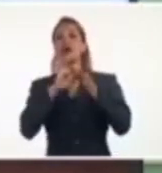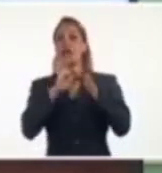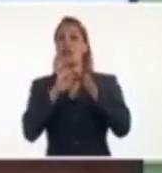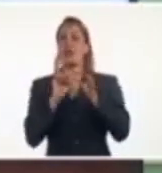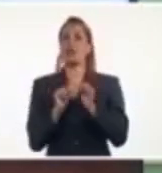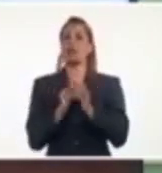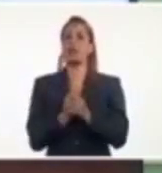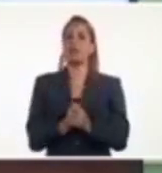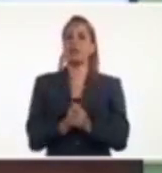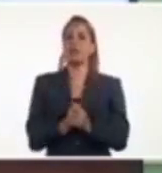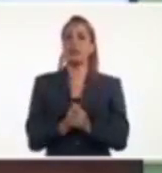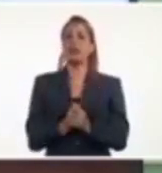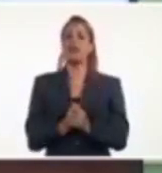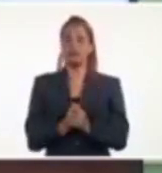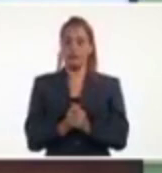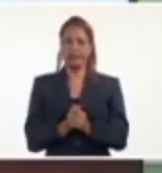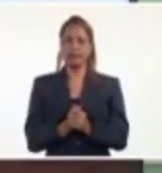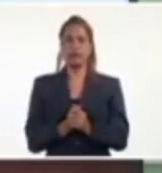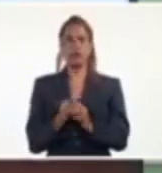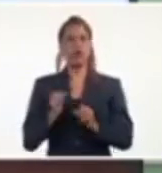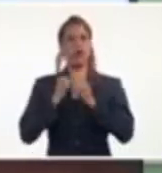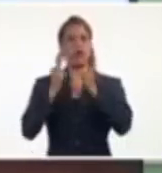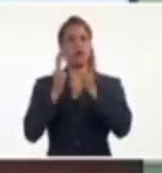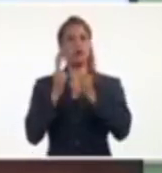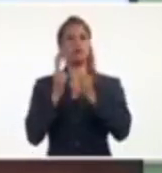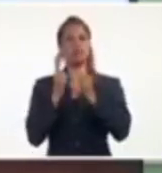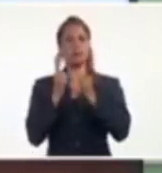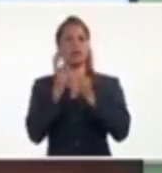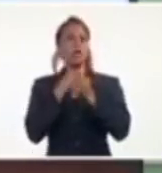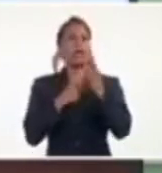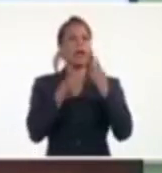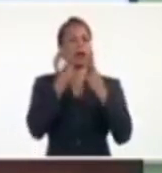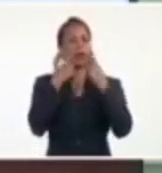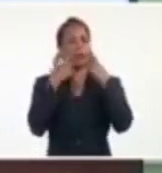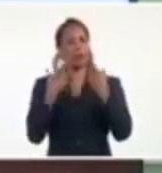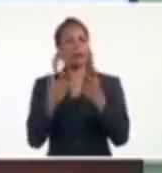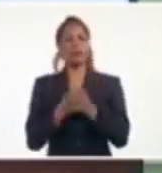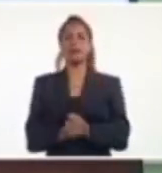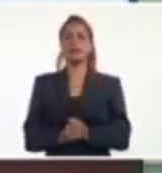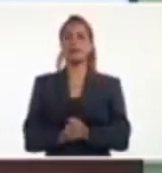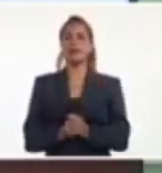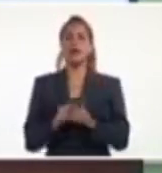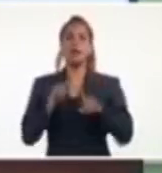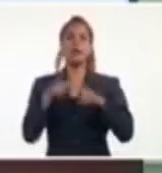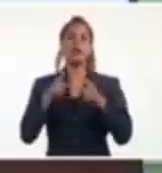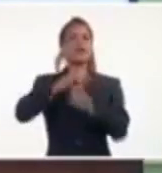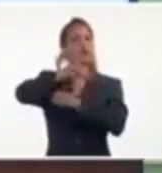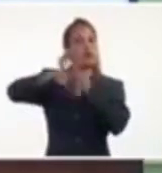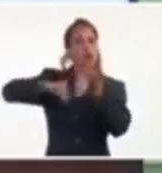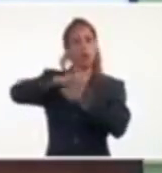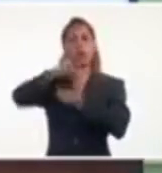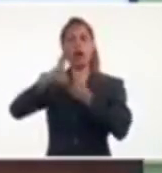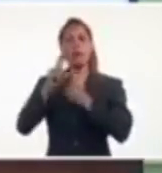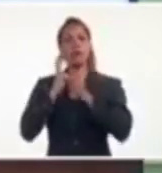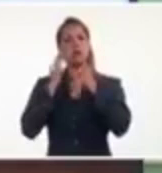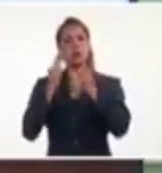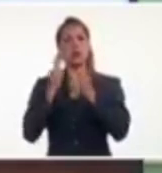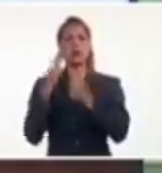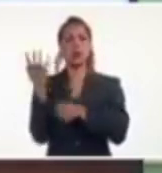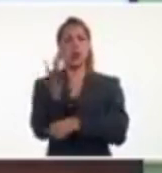lo tanto, hay mucho combustible. Es un detalle interesante, por eso es que puede haber fluctuaciones en intensidad todavía.